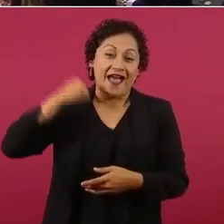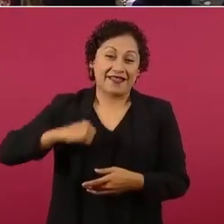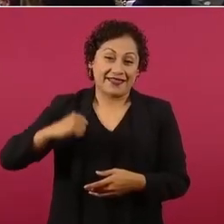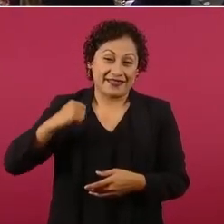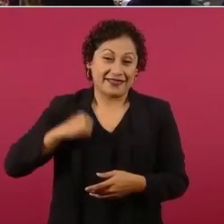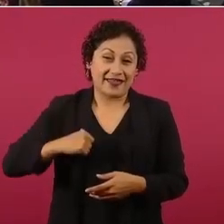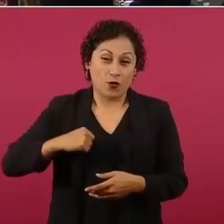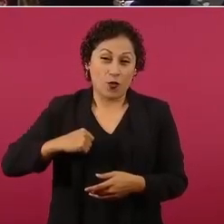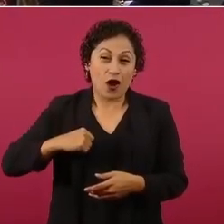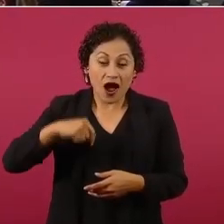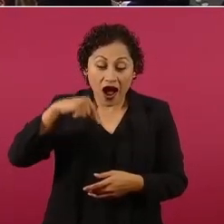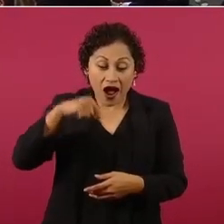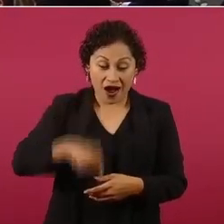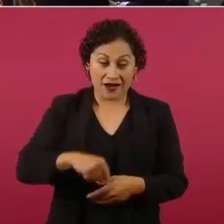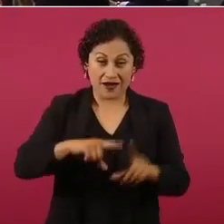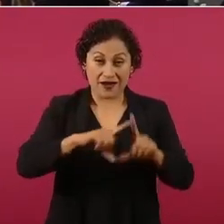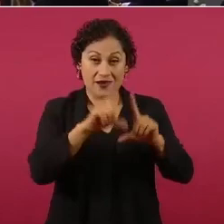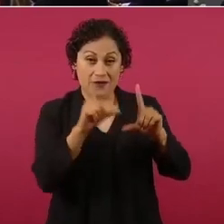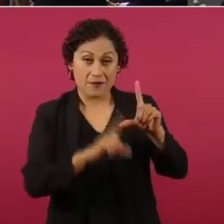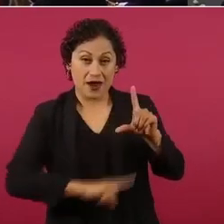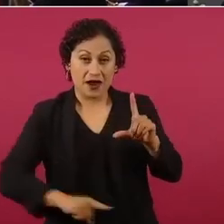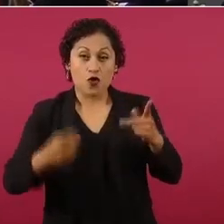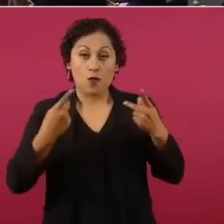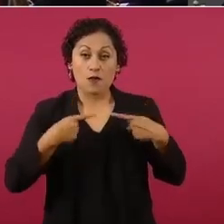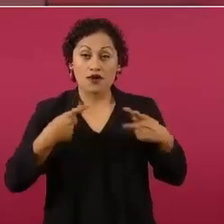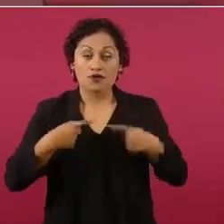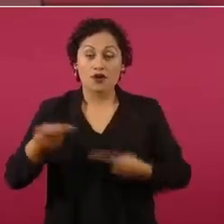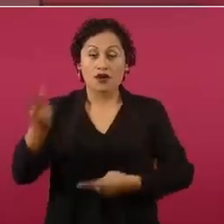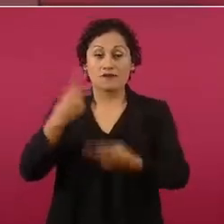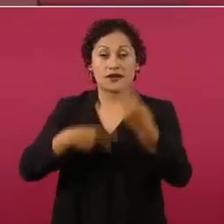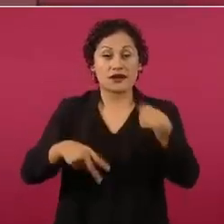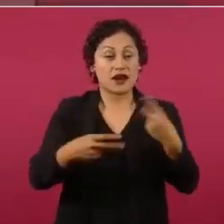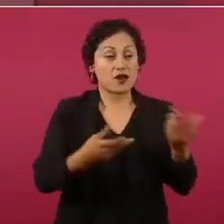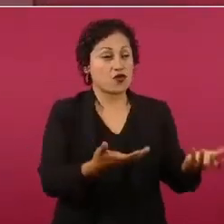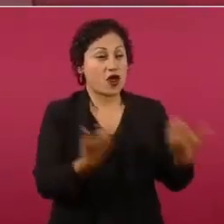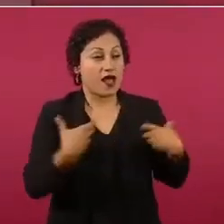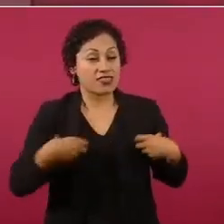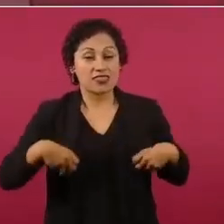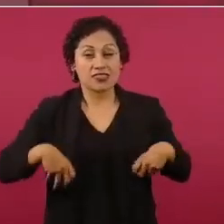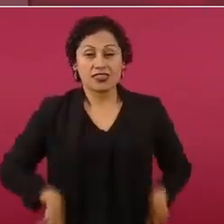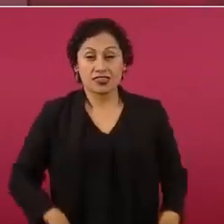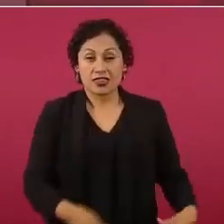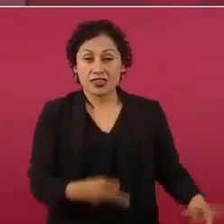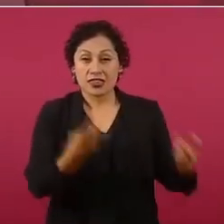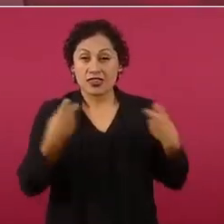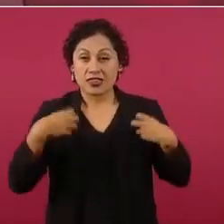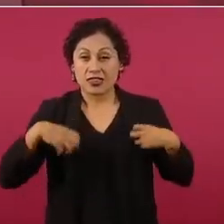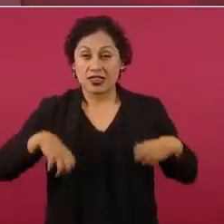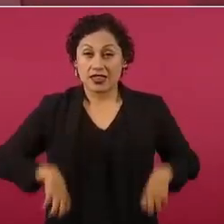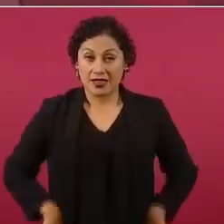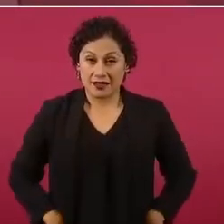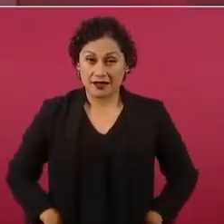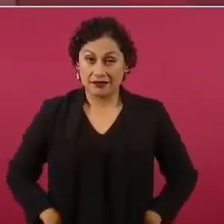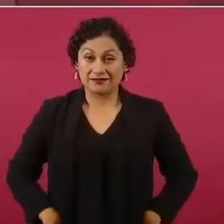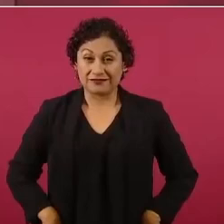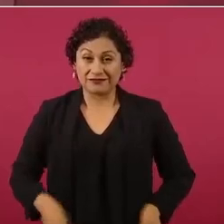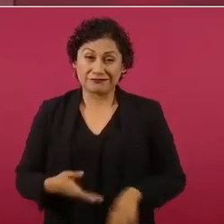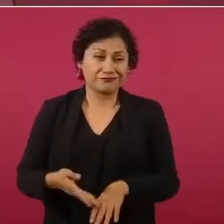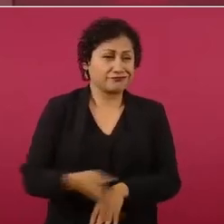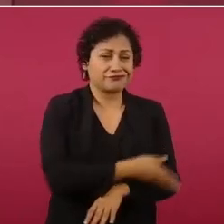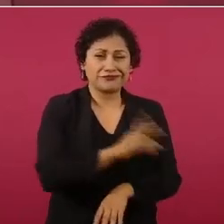a cabo en el país en los últimos años? 36 años